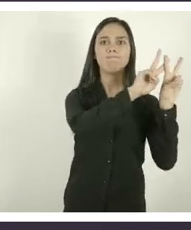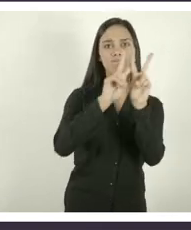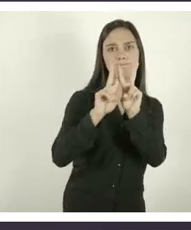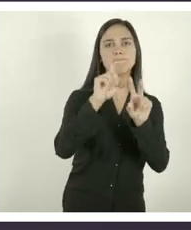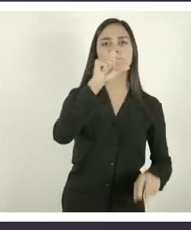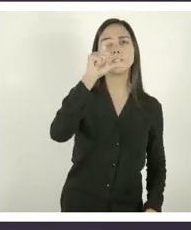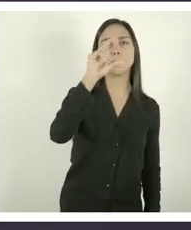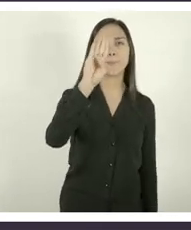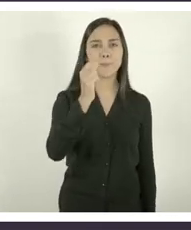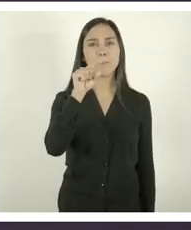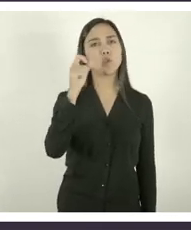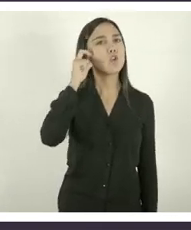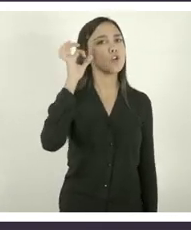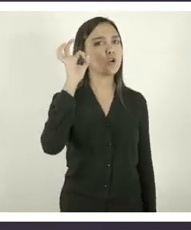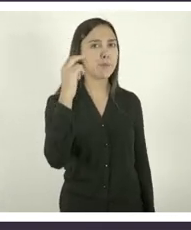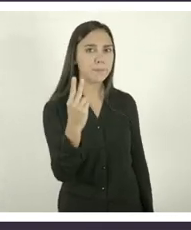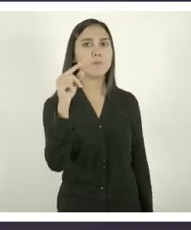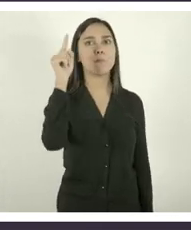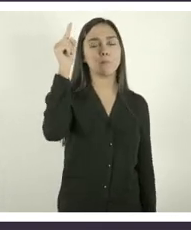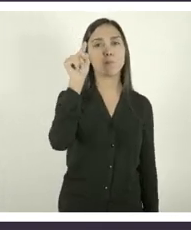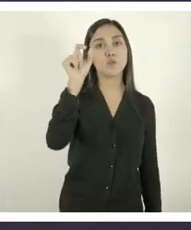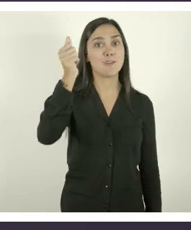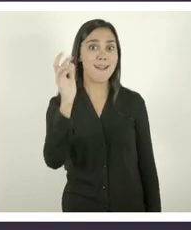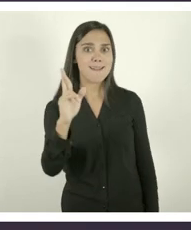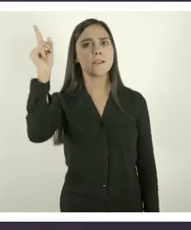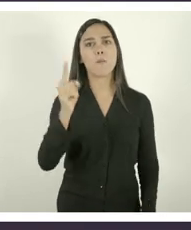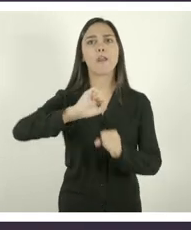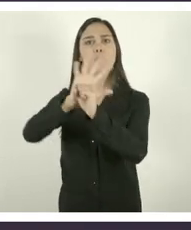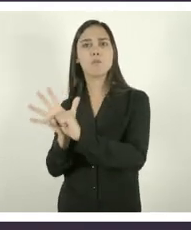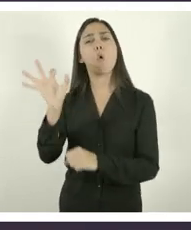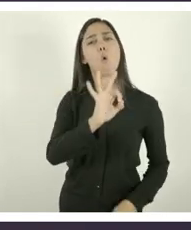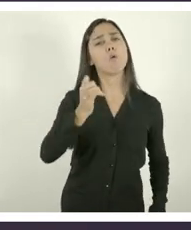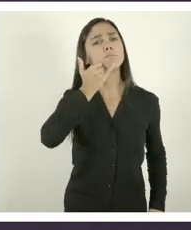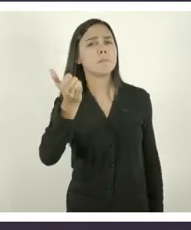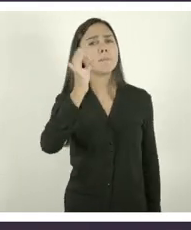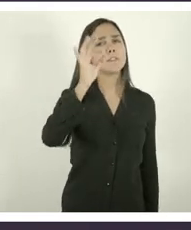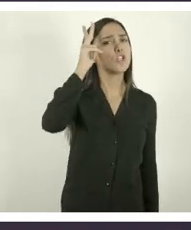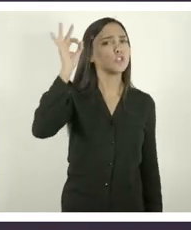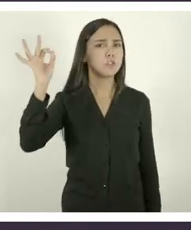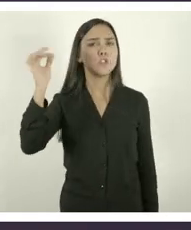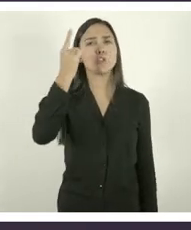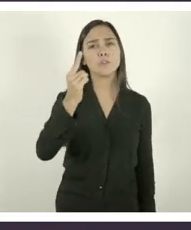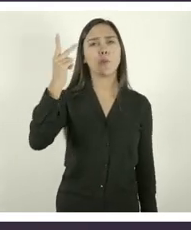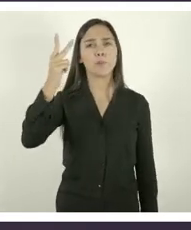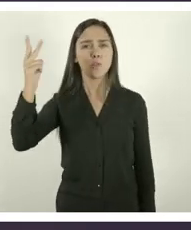ingresá a www.cba.gov.ar barra coronavirus o comunicate al 0800-122